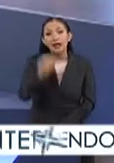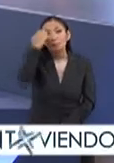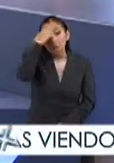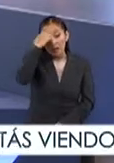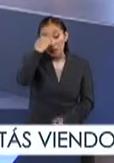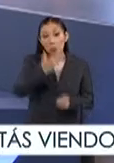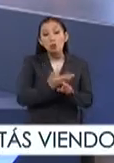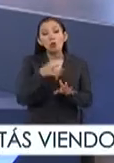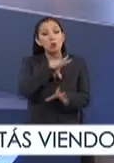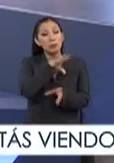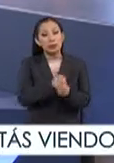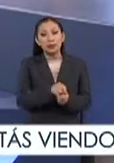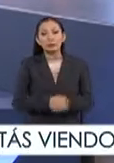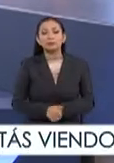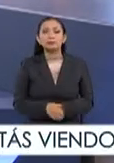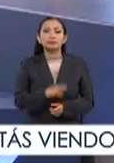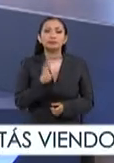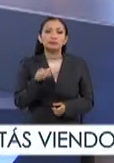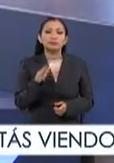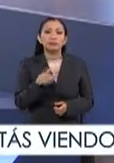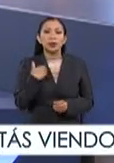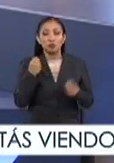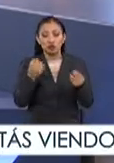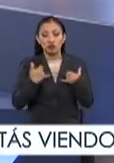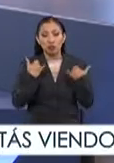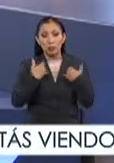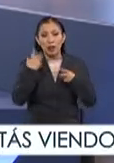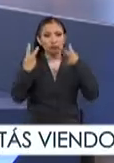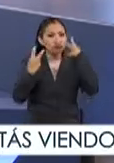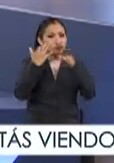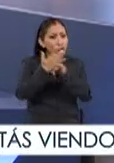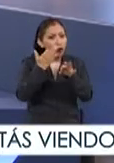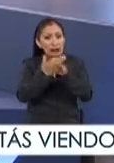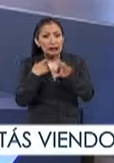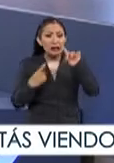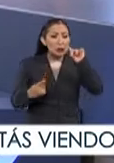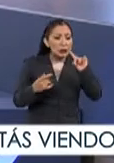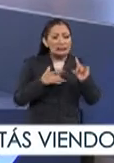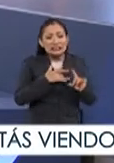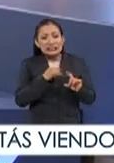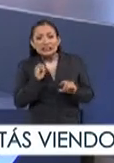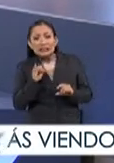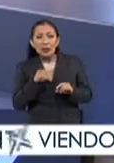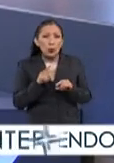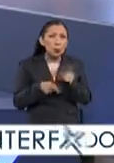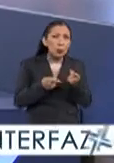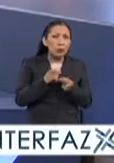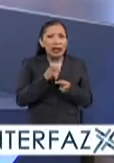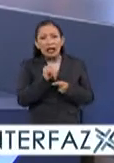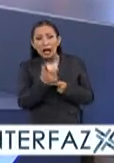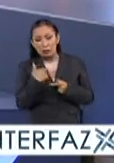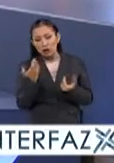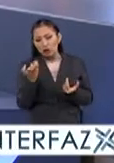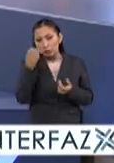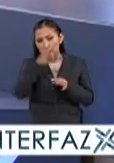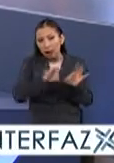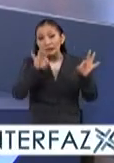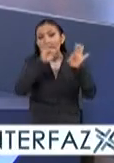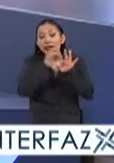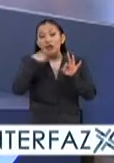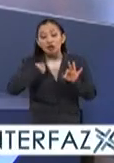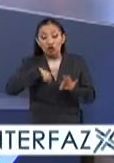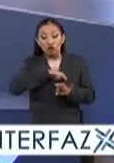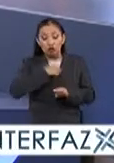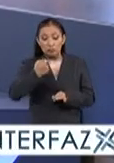muy integrales. Oye, pues, muchos jóvenes nos están viendo, están dudando, están pensando. Me pareció también muy importante esto que dijiste, que